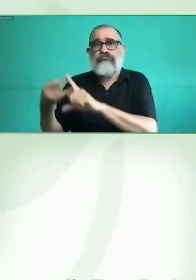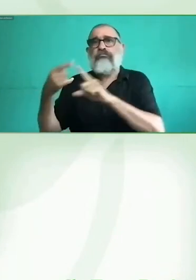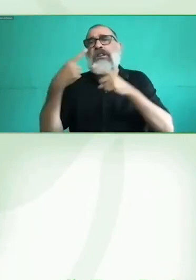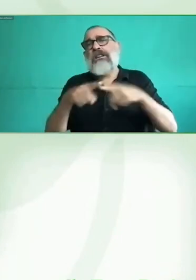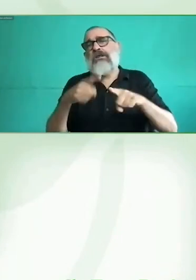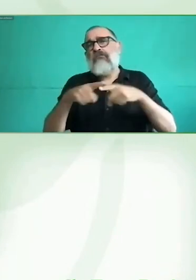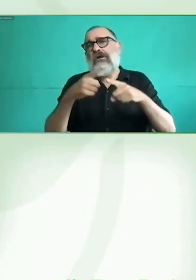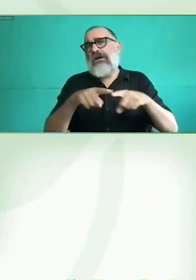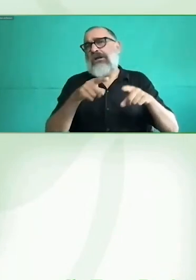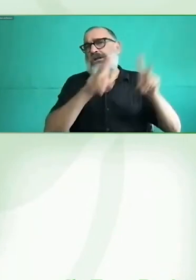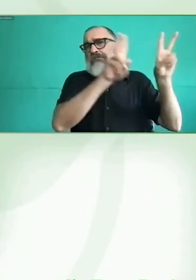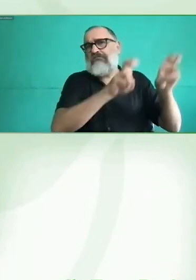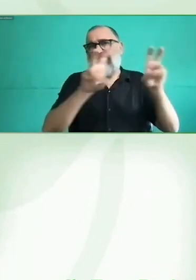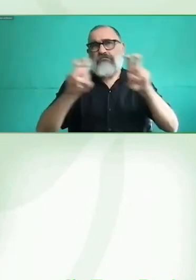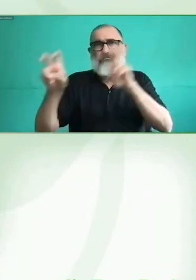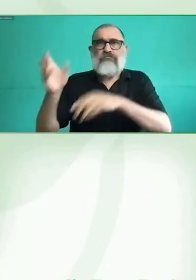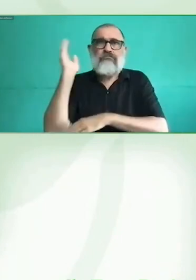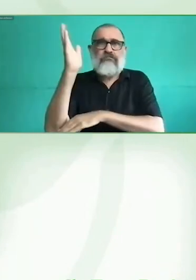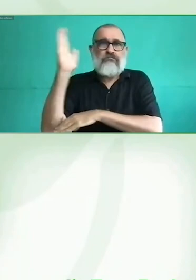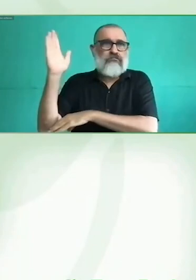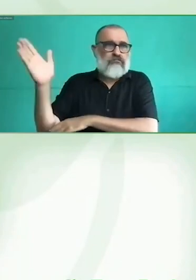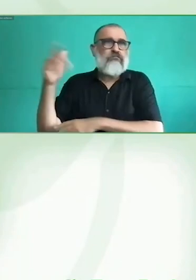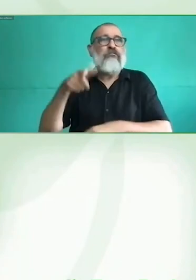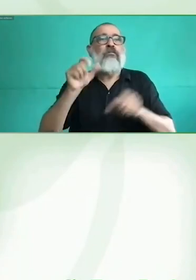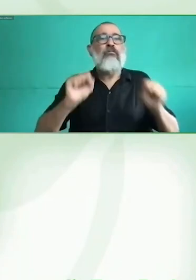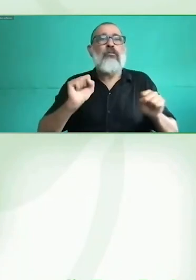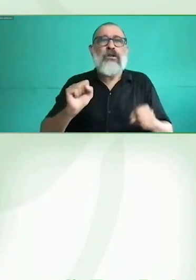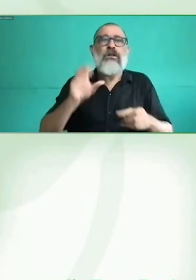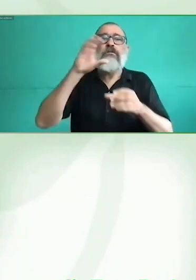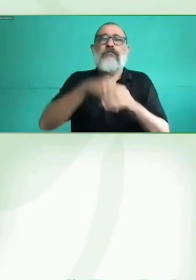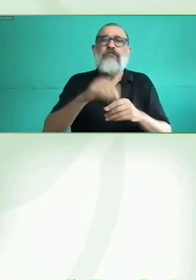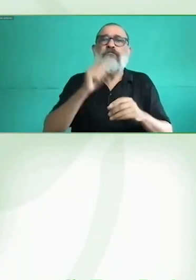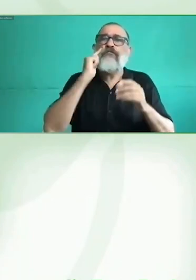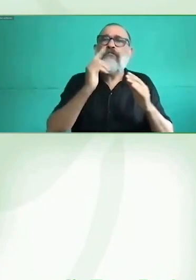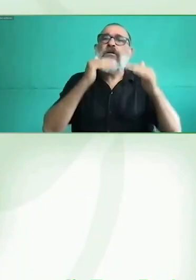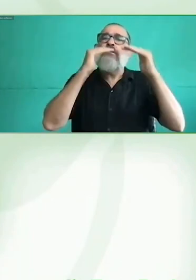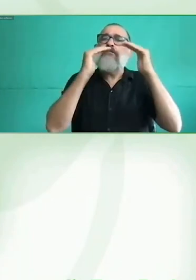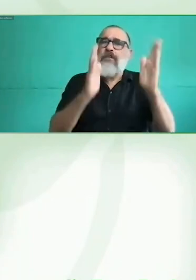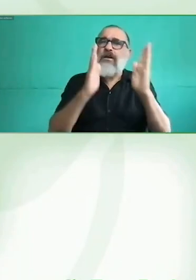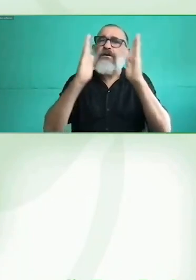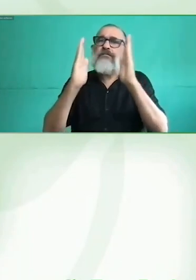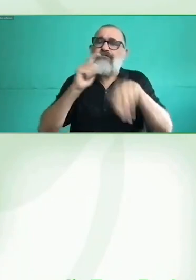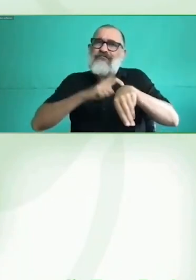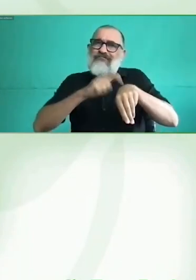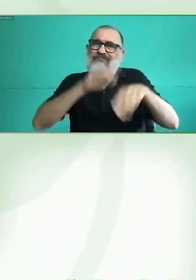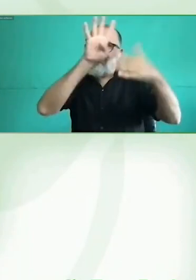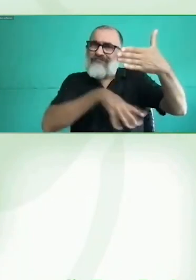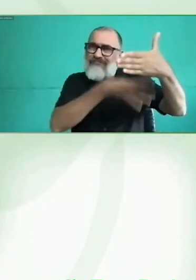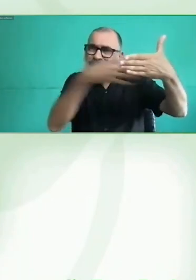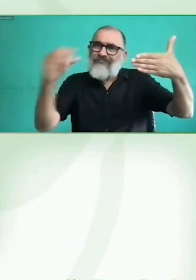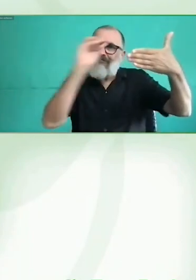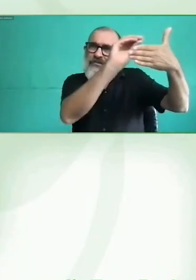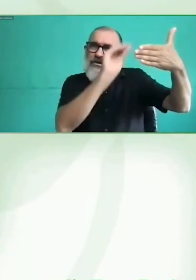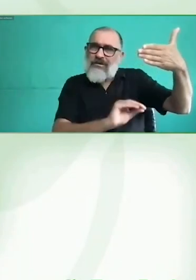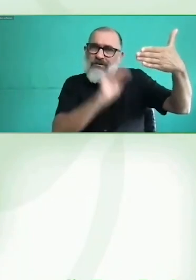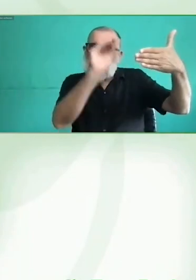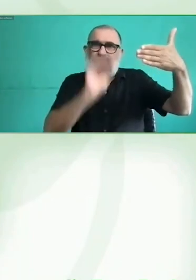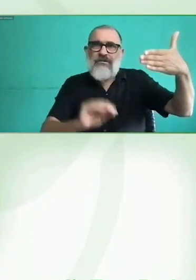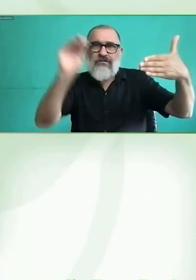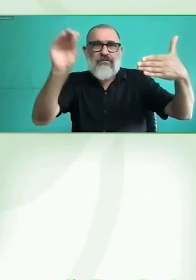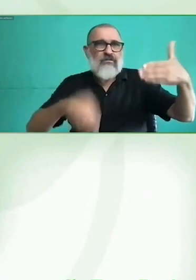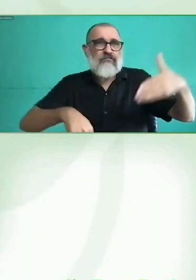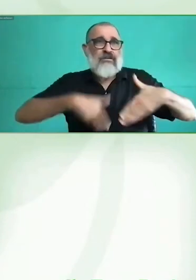más, me toca presentar a otro apasionado por los derechos de las personas con discapacidad. Una persona